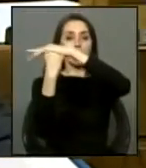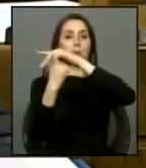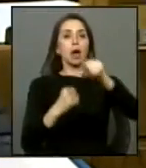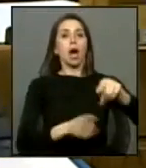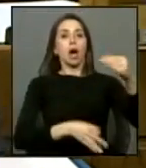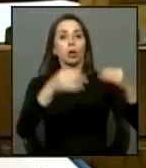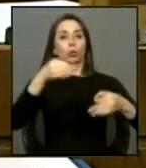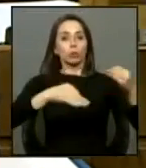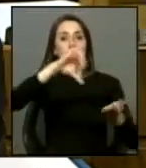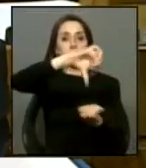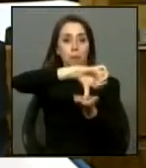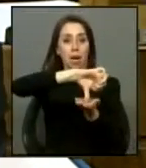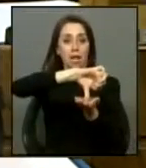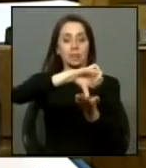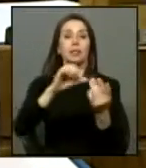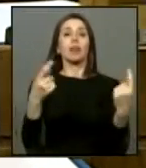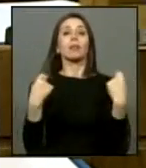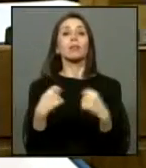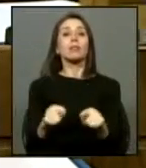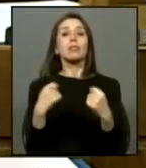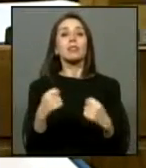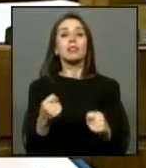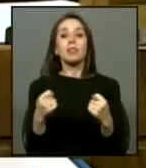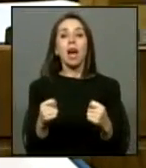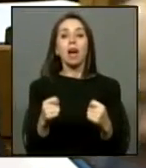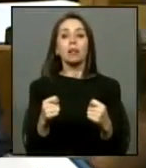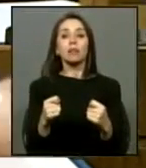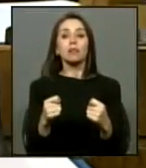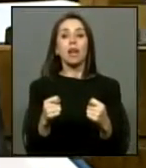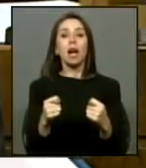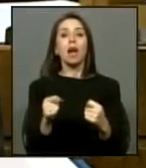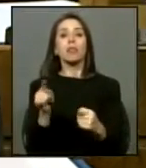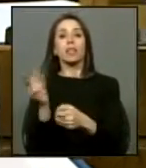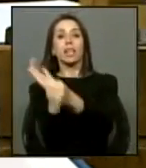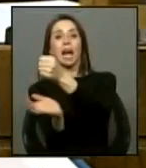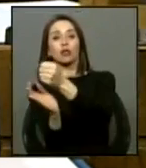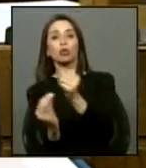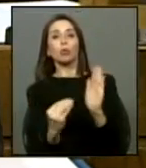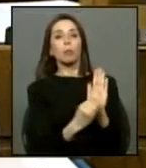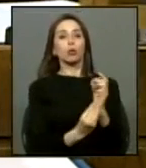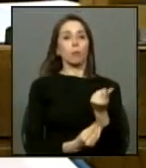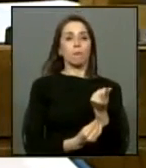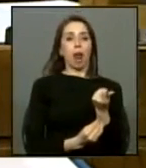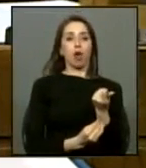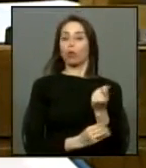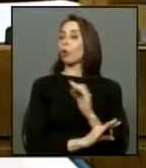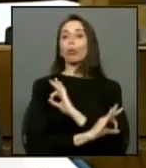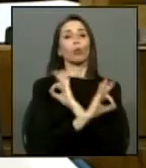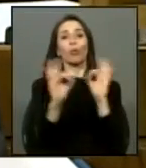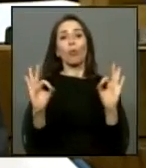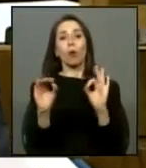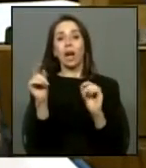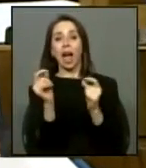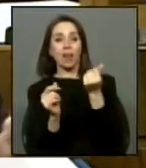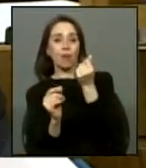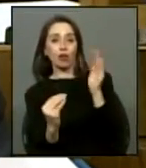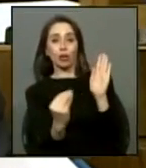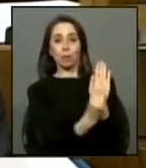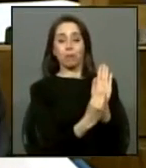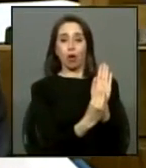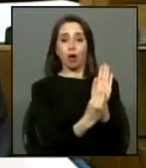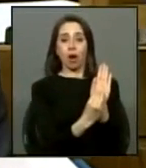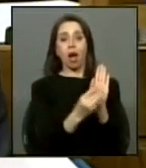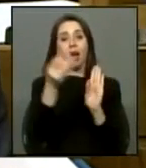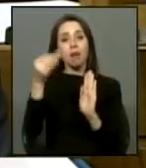justicia de un país tratar de ponerle un valor a eso aunque creo que nunca ese valor va a hacer lo que